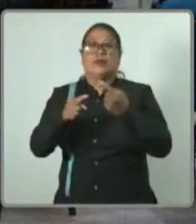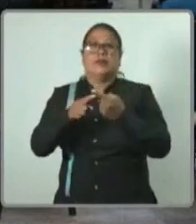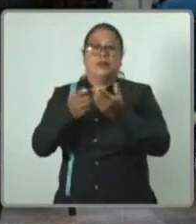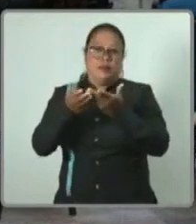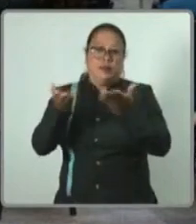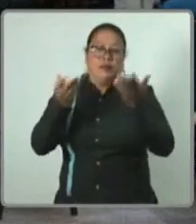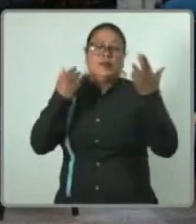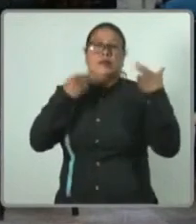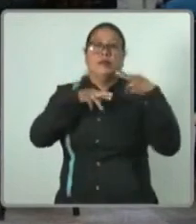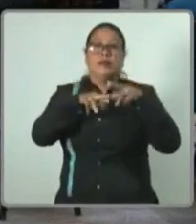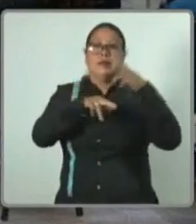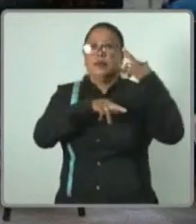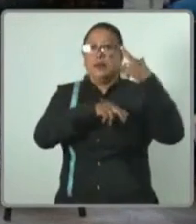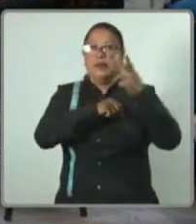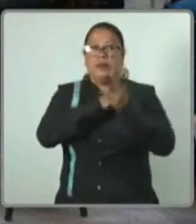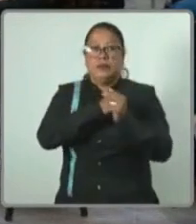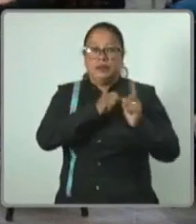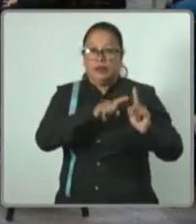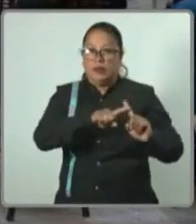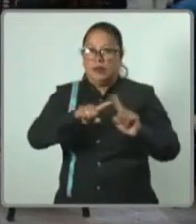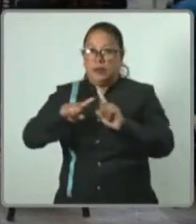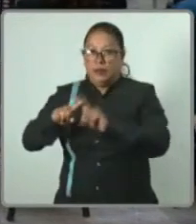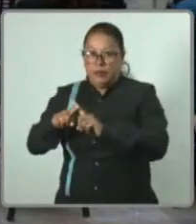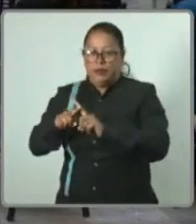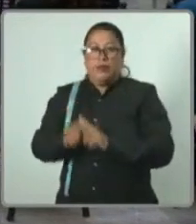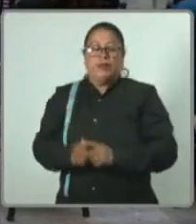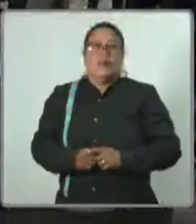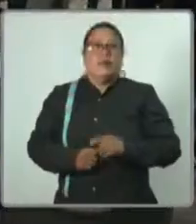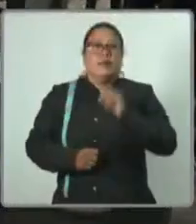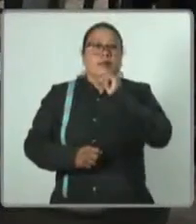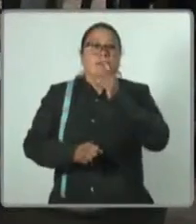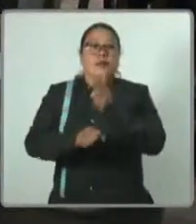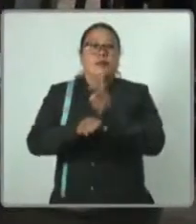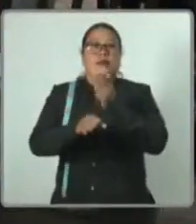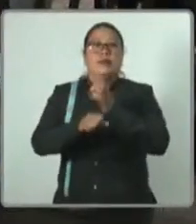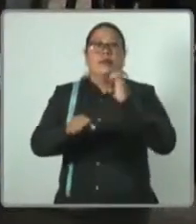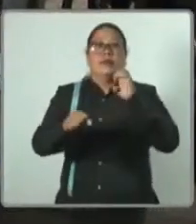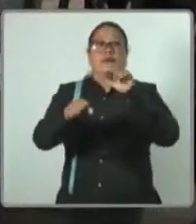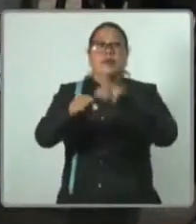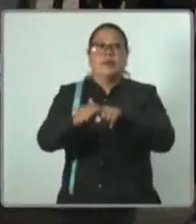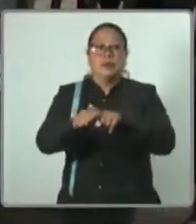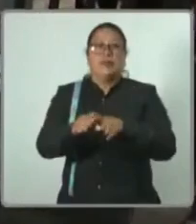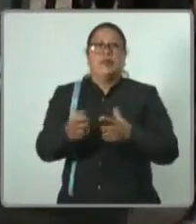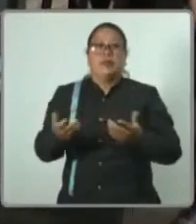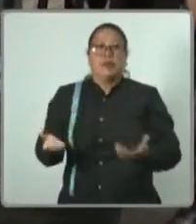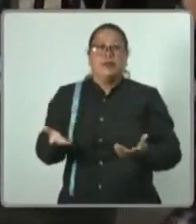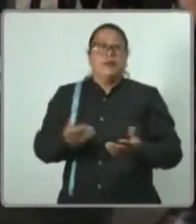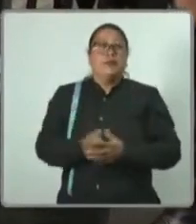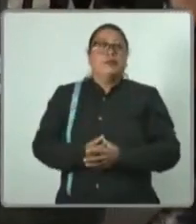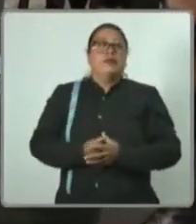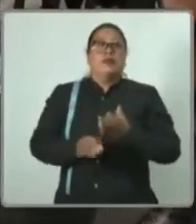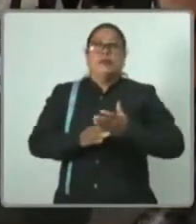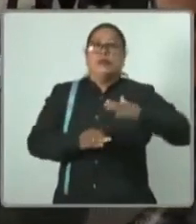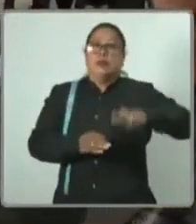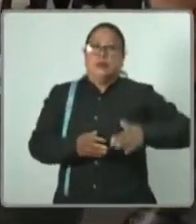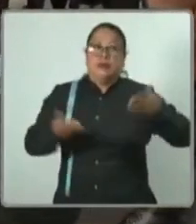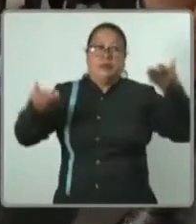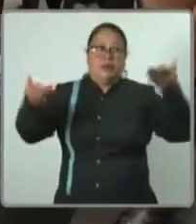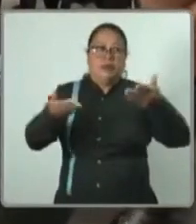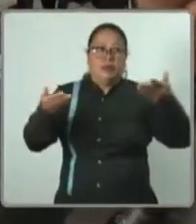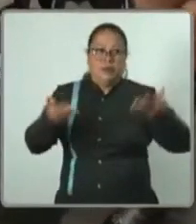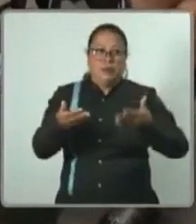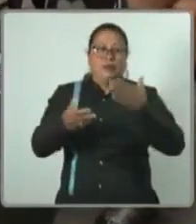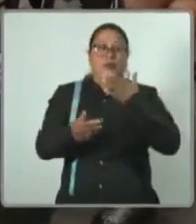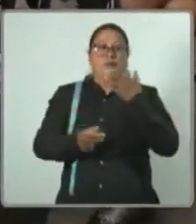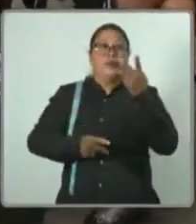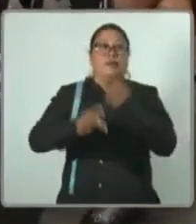los medios de comunicación que nos acompañan, así como a los invitados especiales que han sido debidamente presentados. Siéntanse